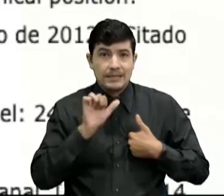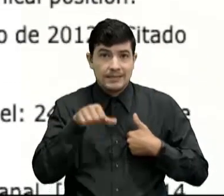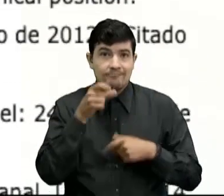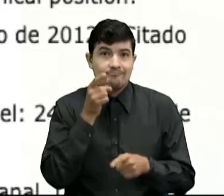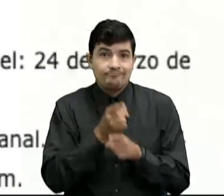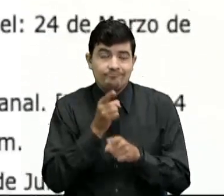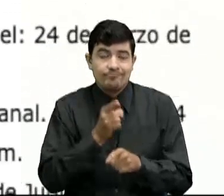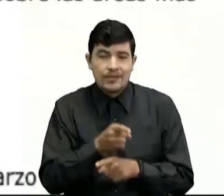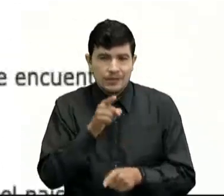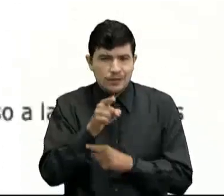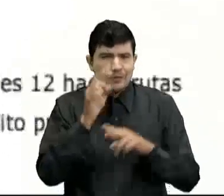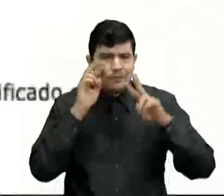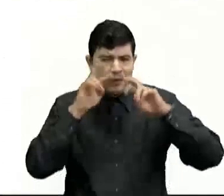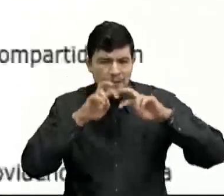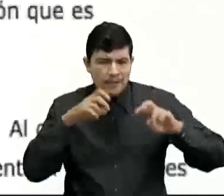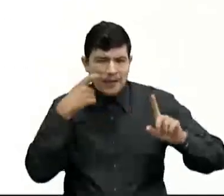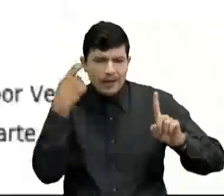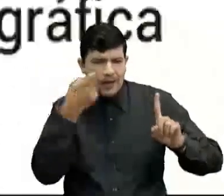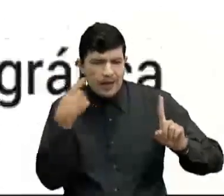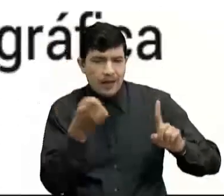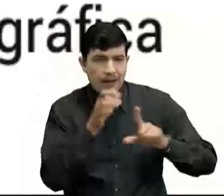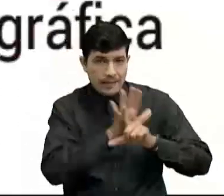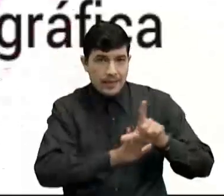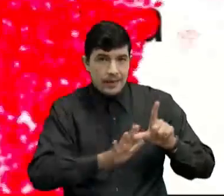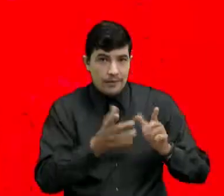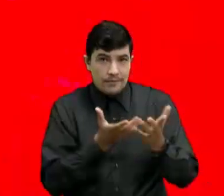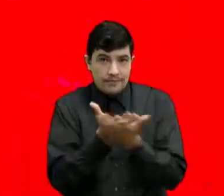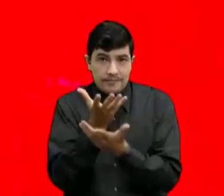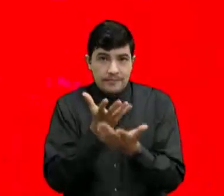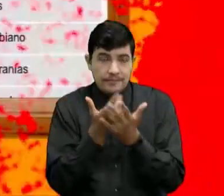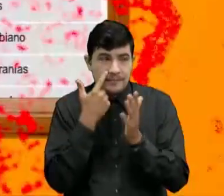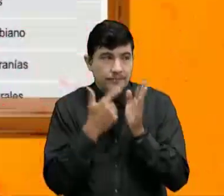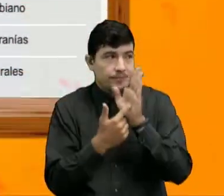el tema Buscando los siguientes Videos que te recomendamos